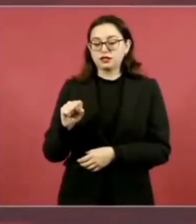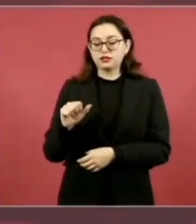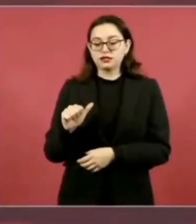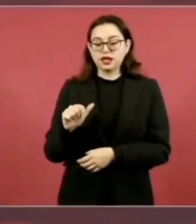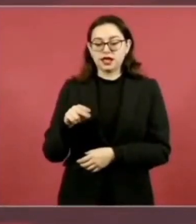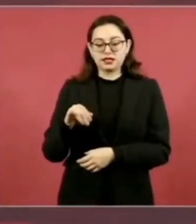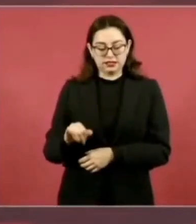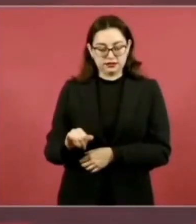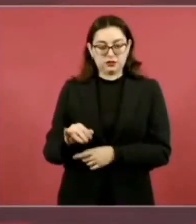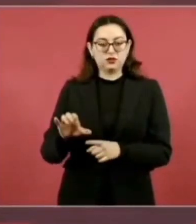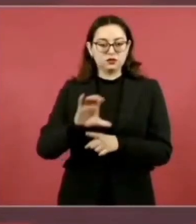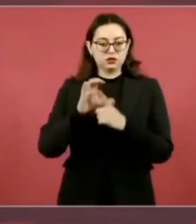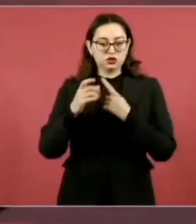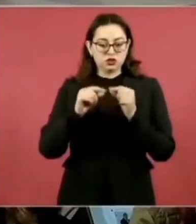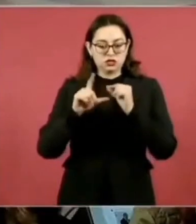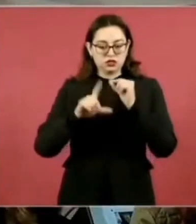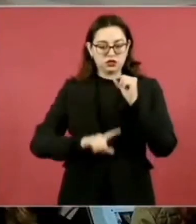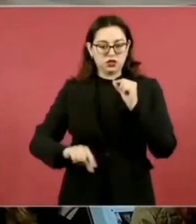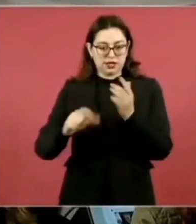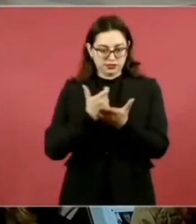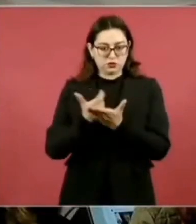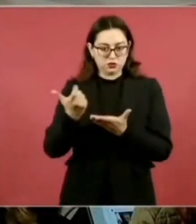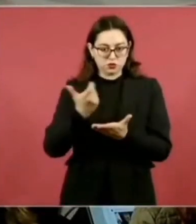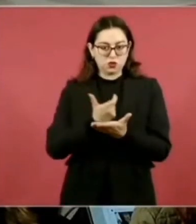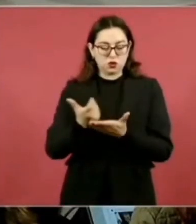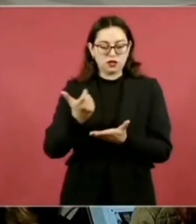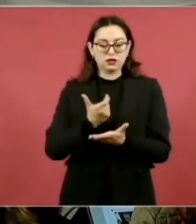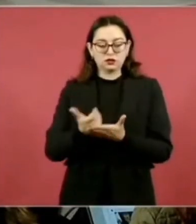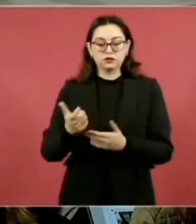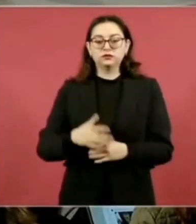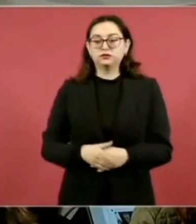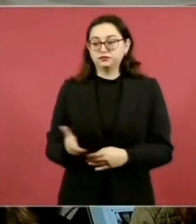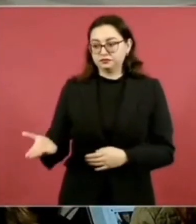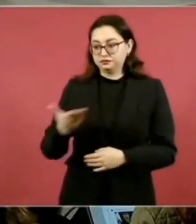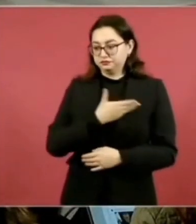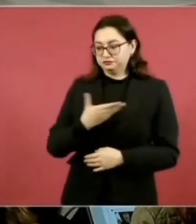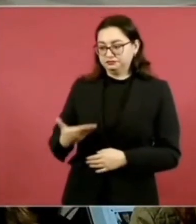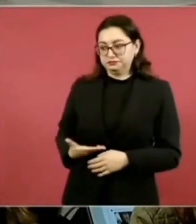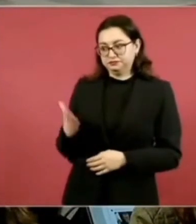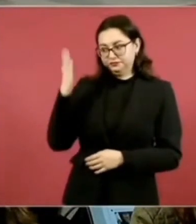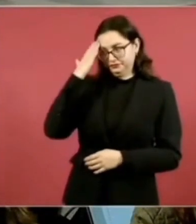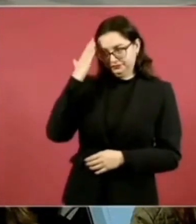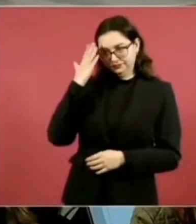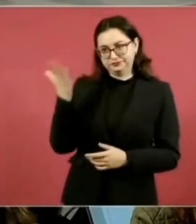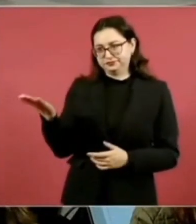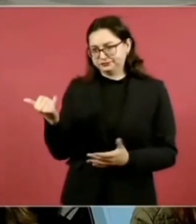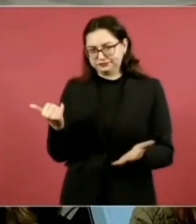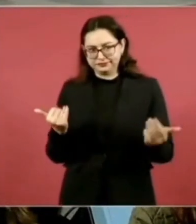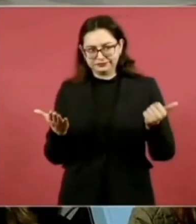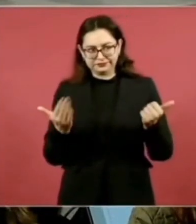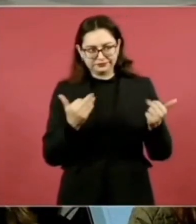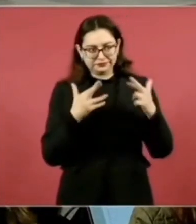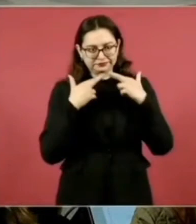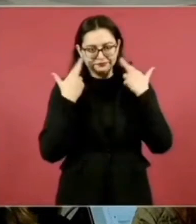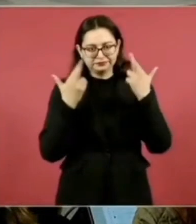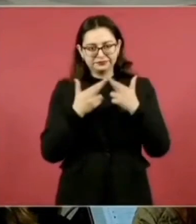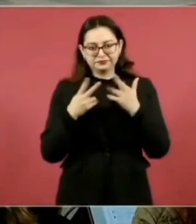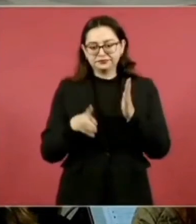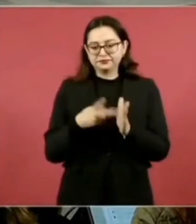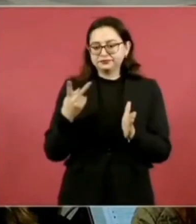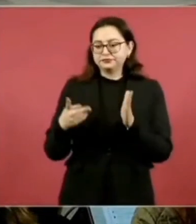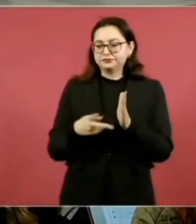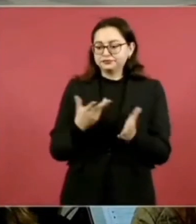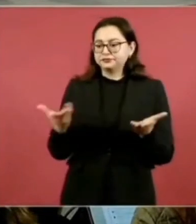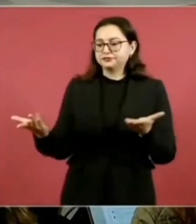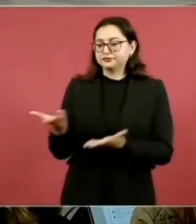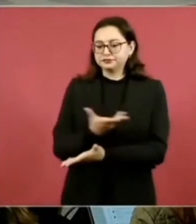Mínimos, con el titular, con Luis Murguía, tuvimos, pues hay varias reuniones, varias reuniones, que fue una reunión